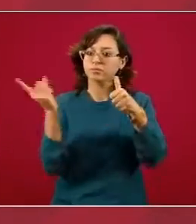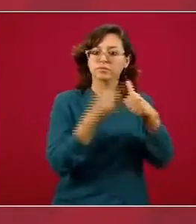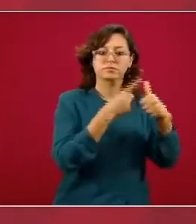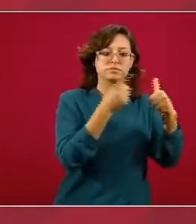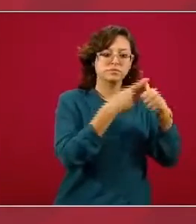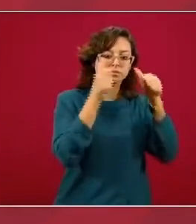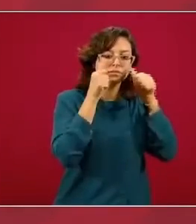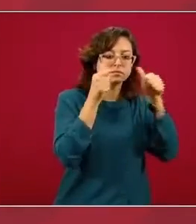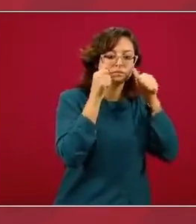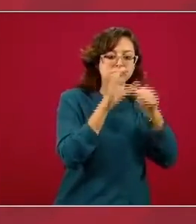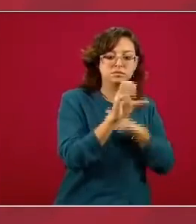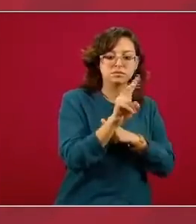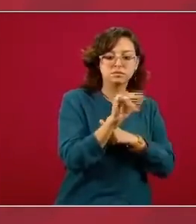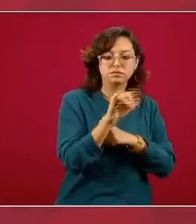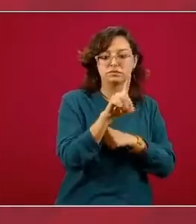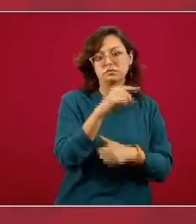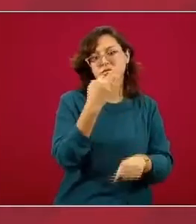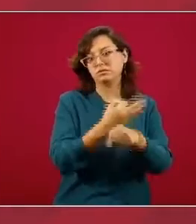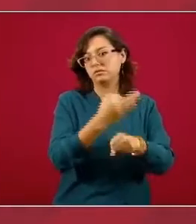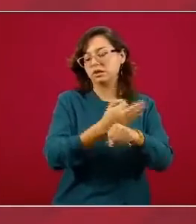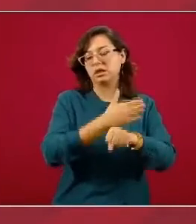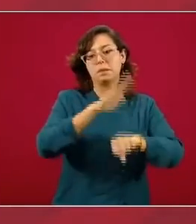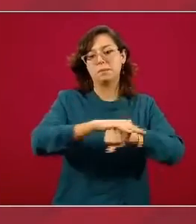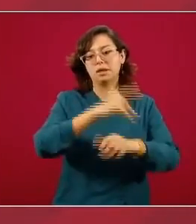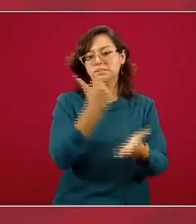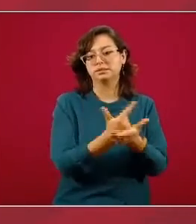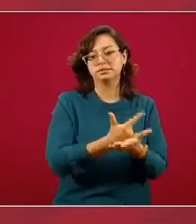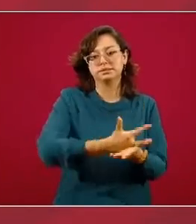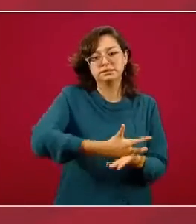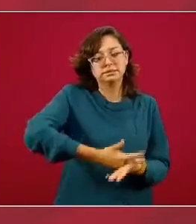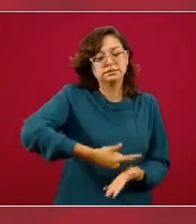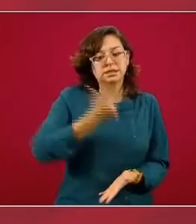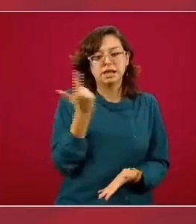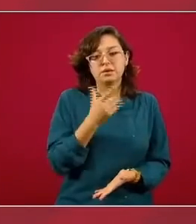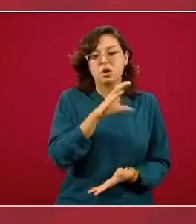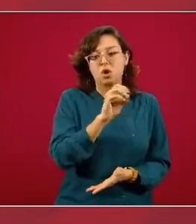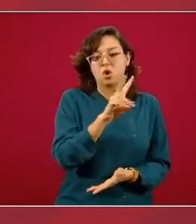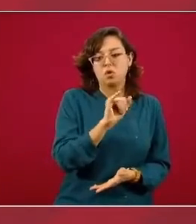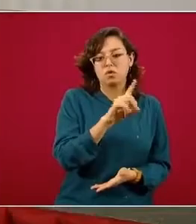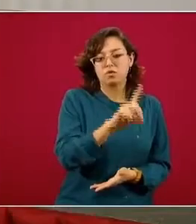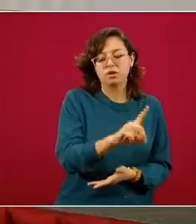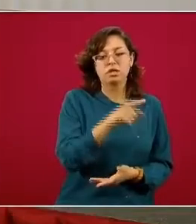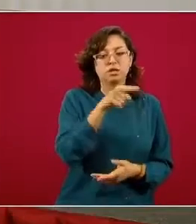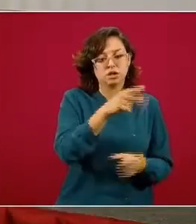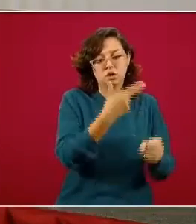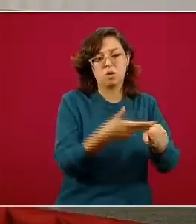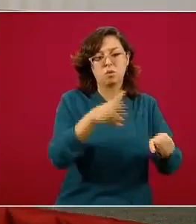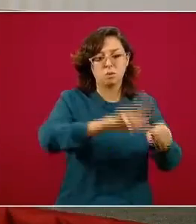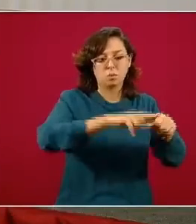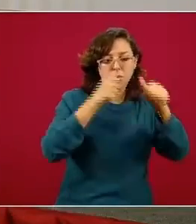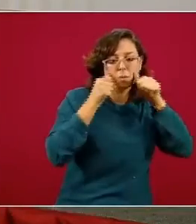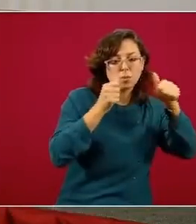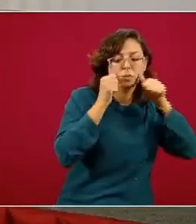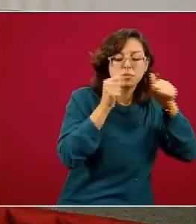la atención de este evento agudo, que es COVID, los casos de COVID, particularmente los casos hospitalizados,